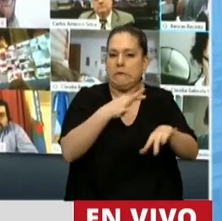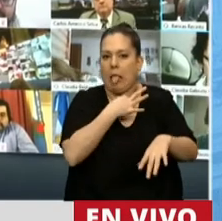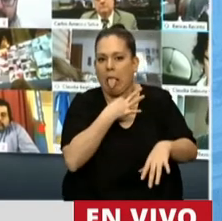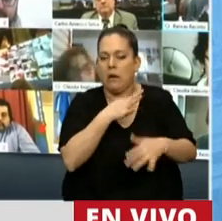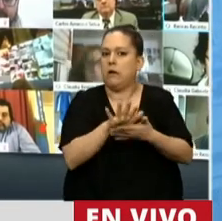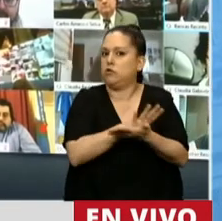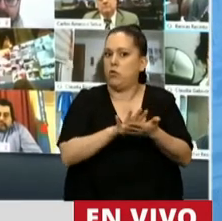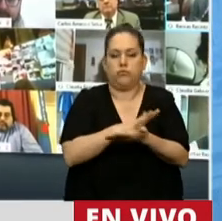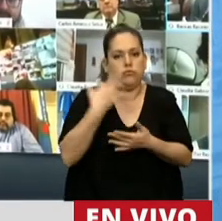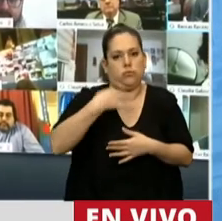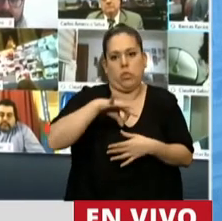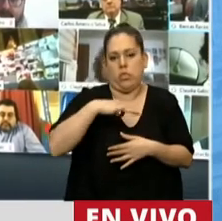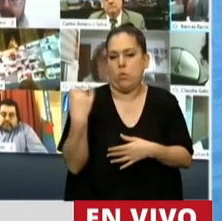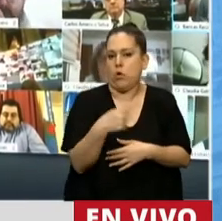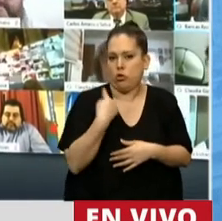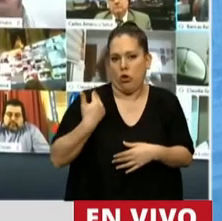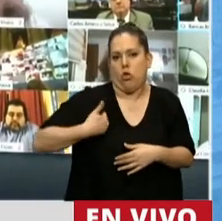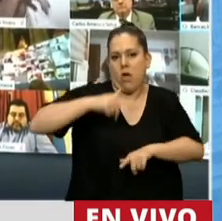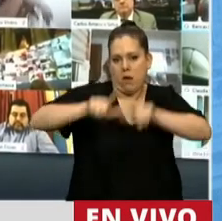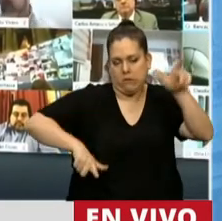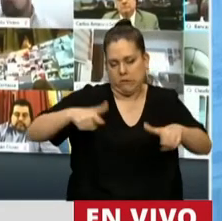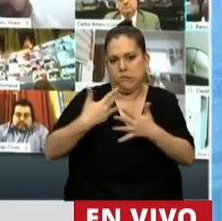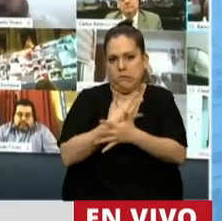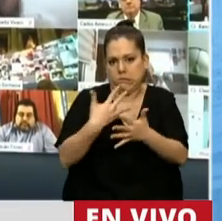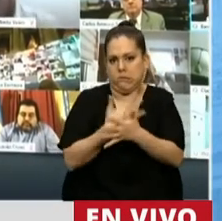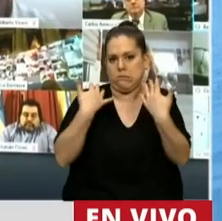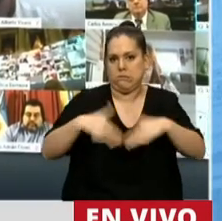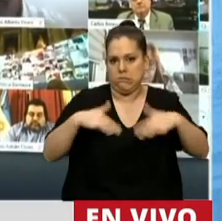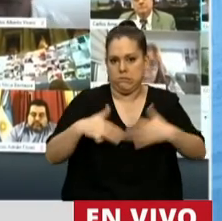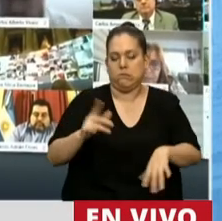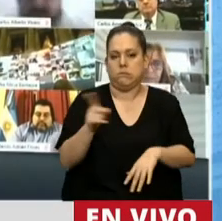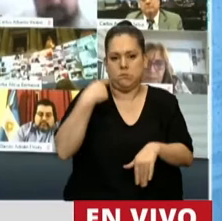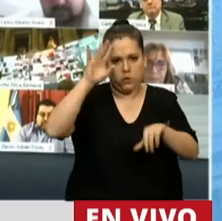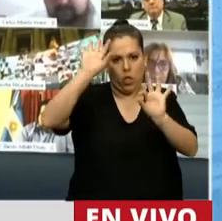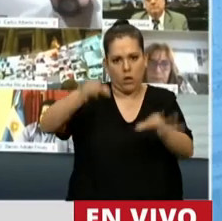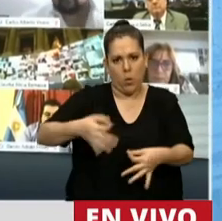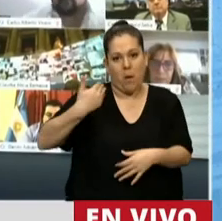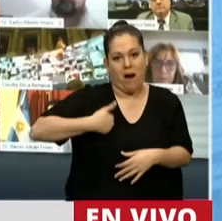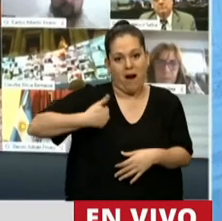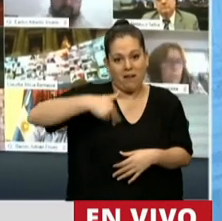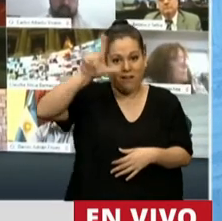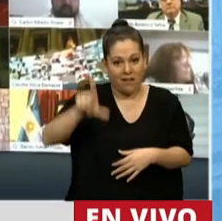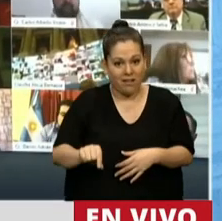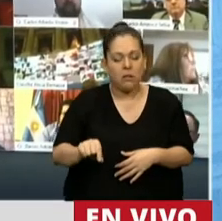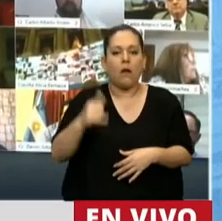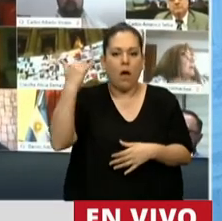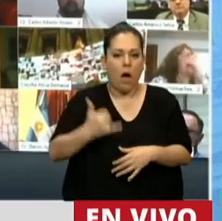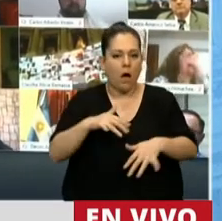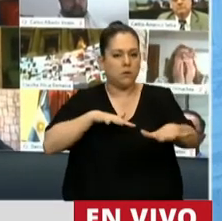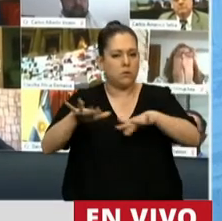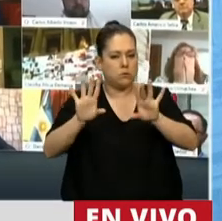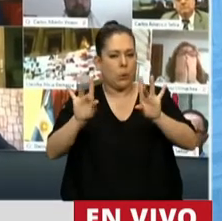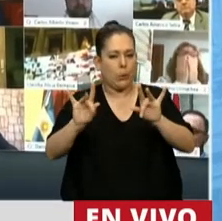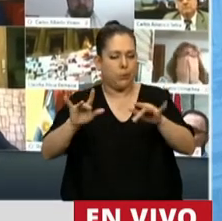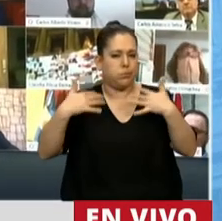estamos atravesando los argentinos. Todos sabemos que el país atraviesa una situación compleja desde